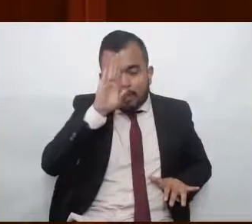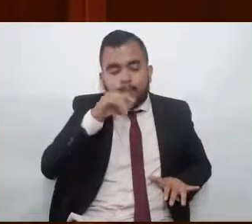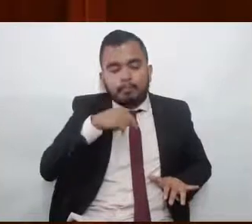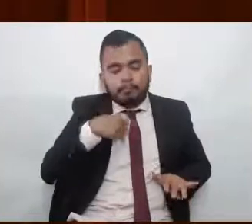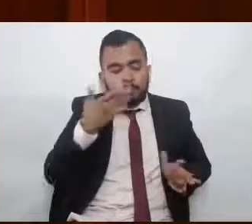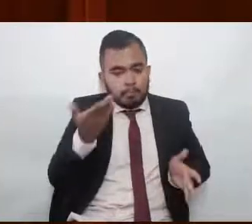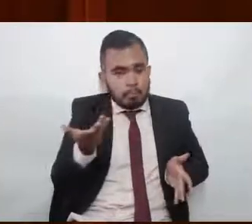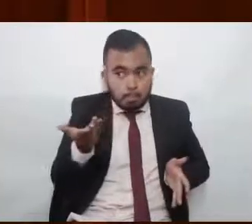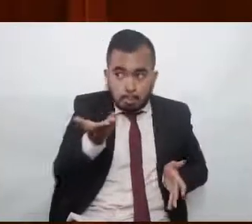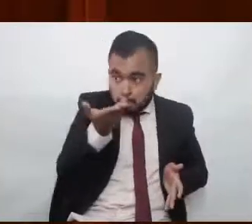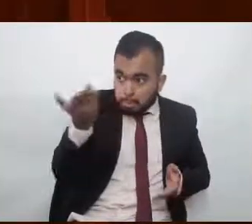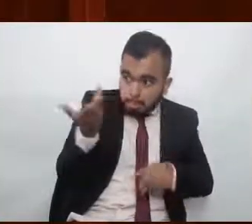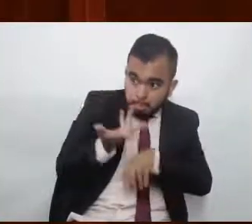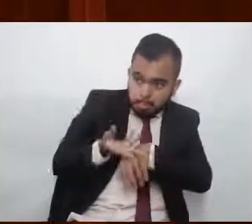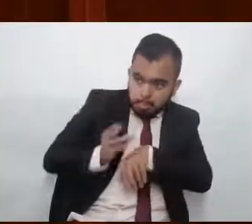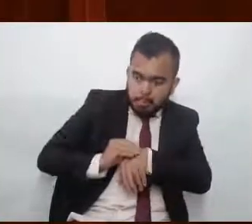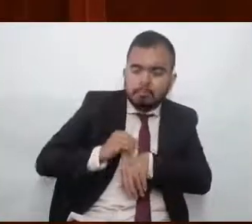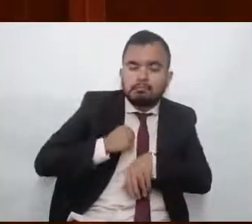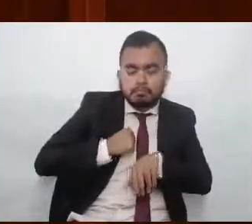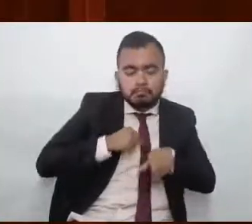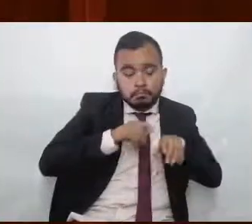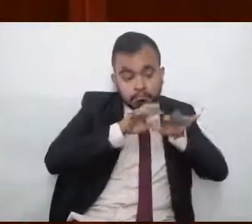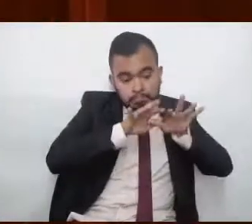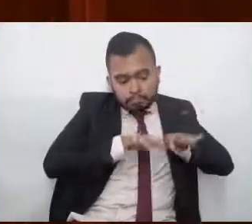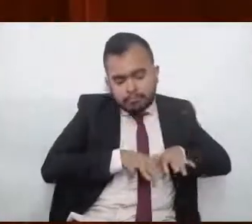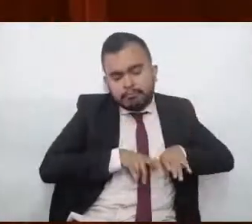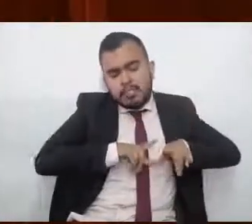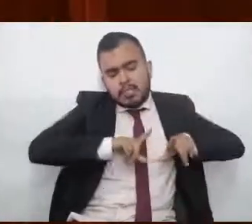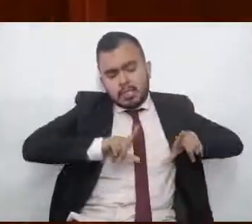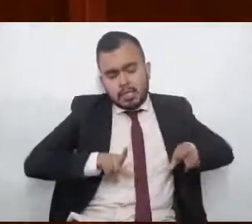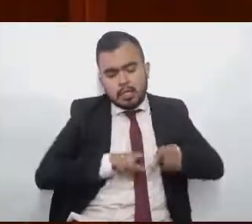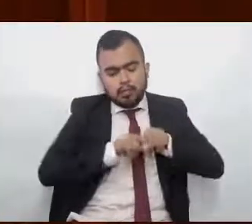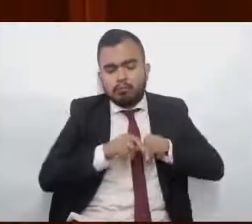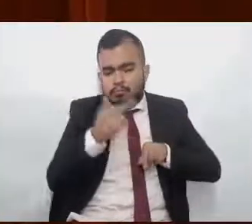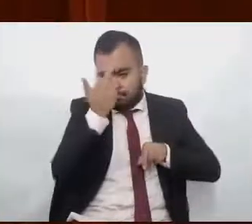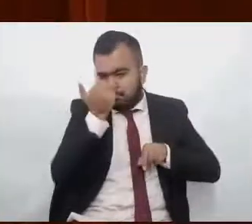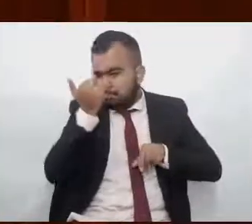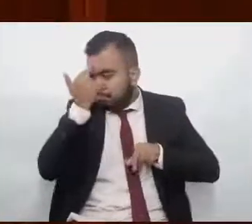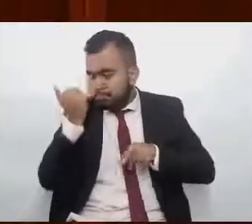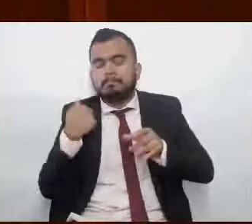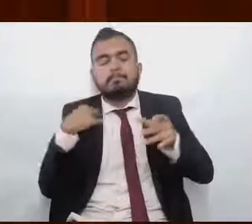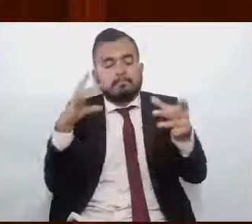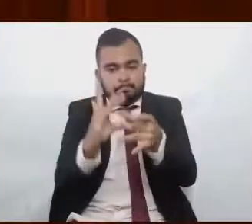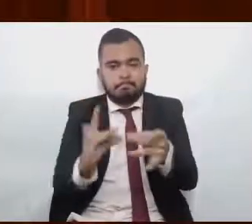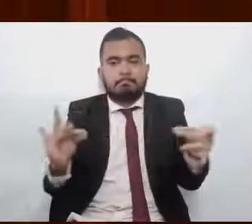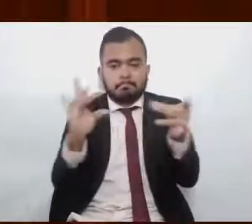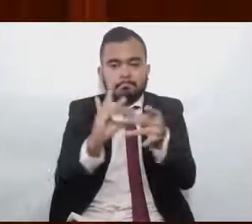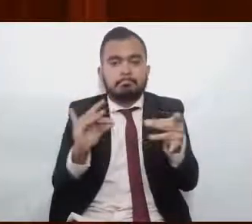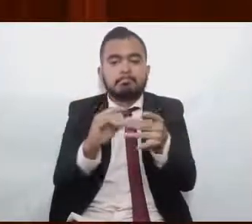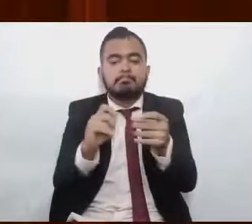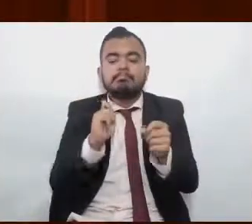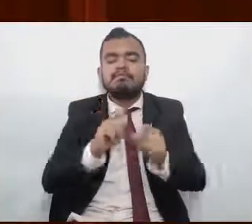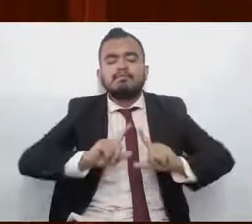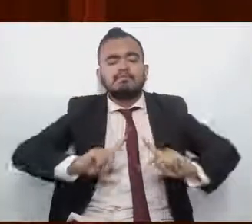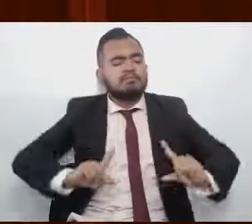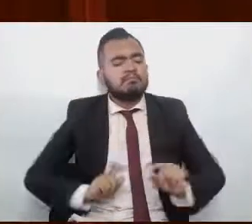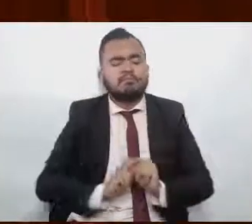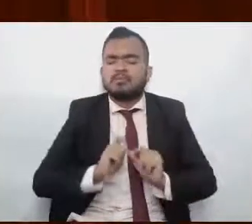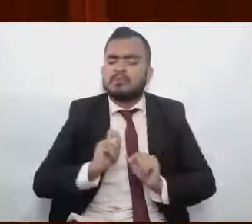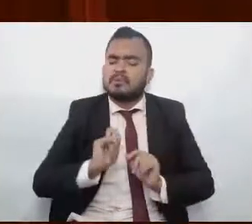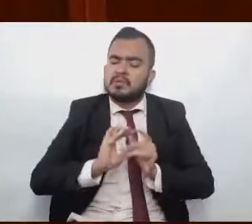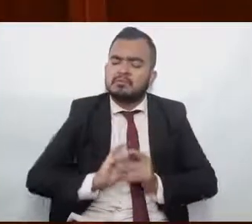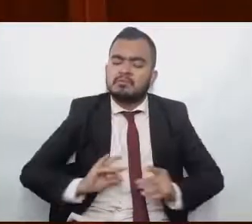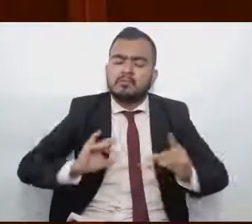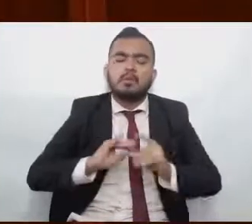de ustedes, hacer un resumen de estos motivos y razonamientos, que sintetice y además explique la lógica